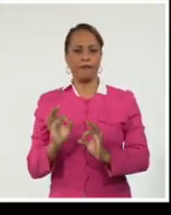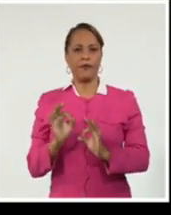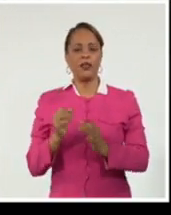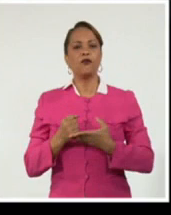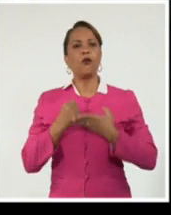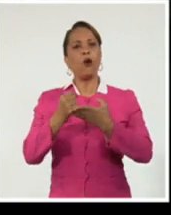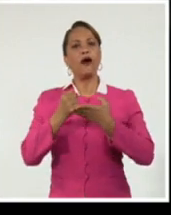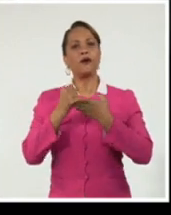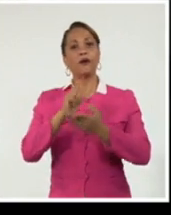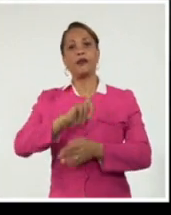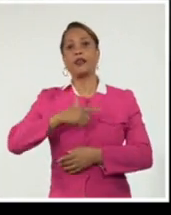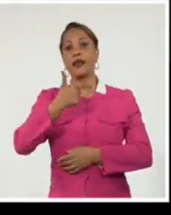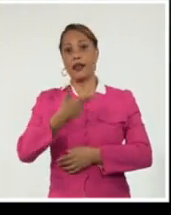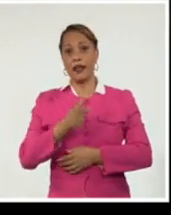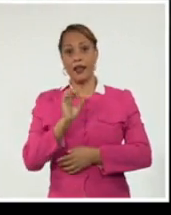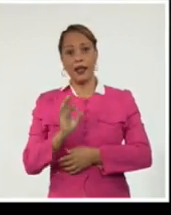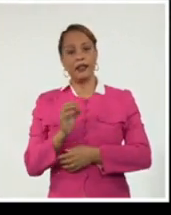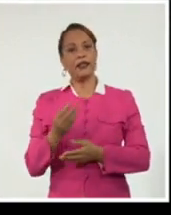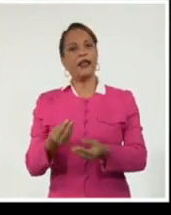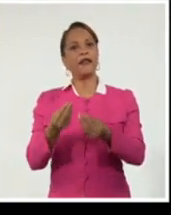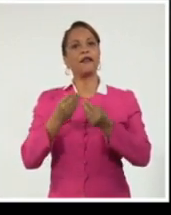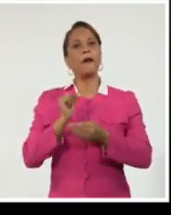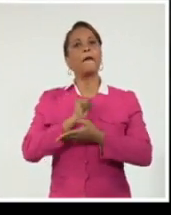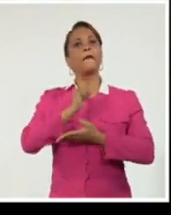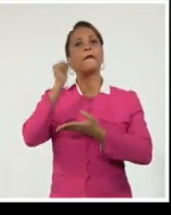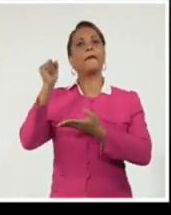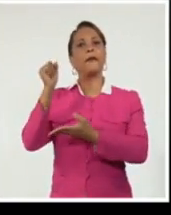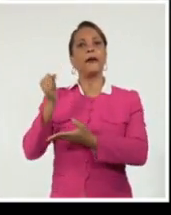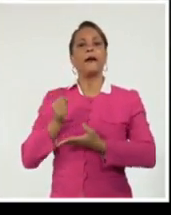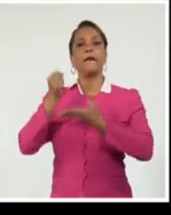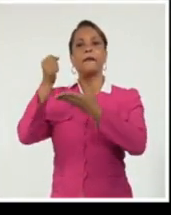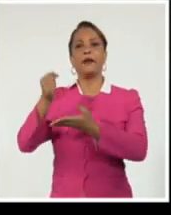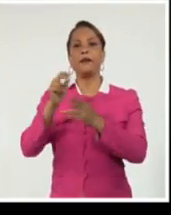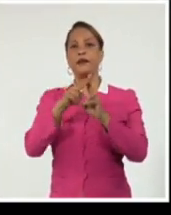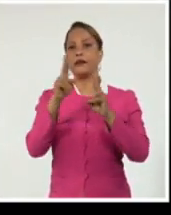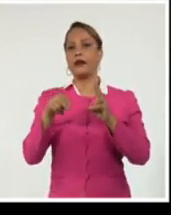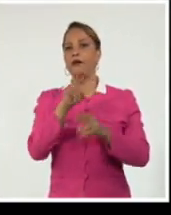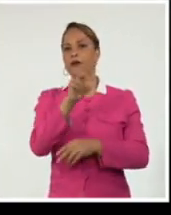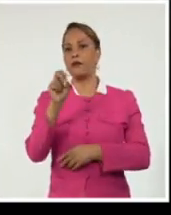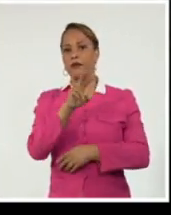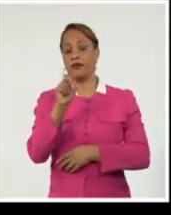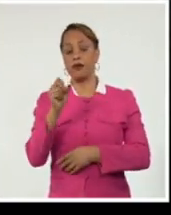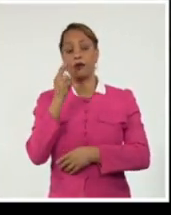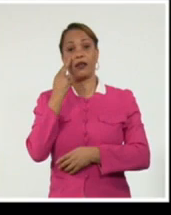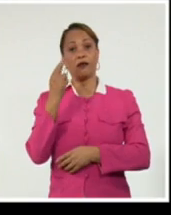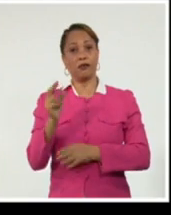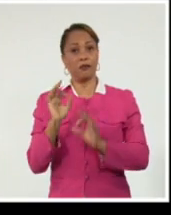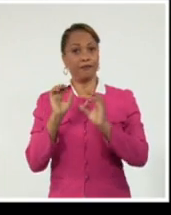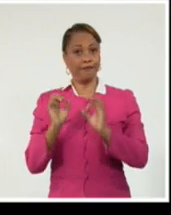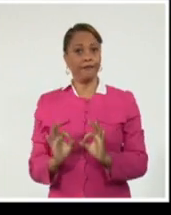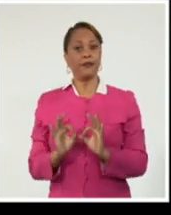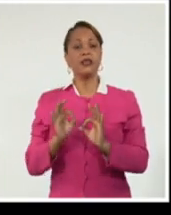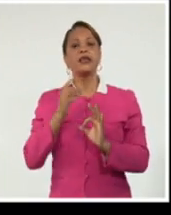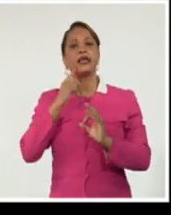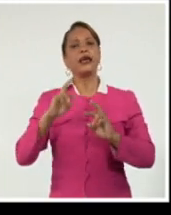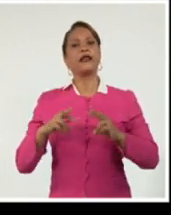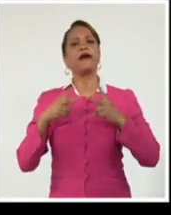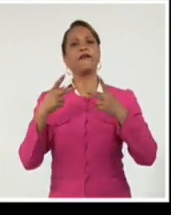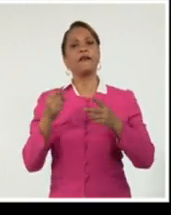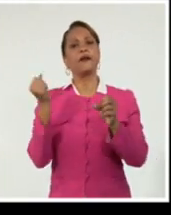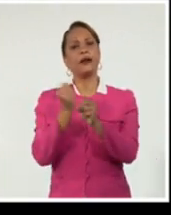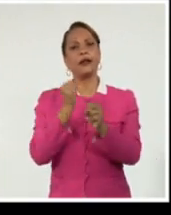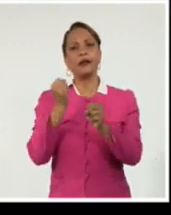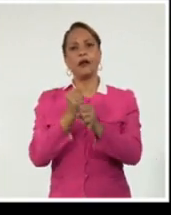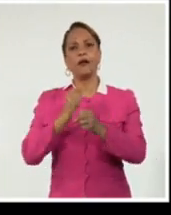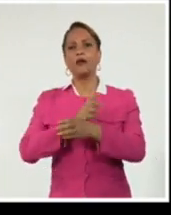consagración al arte de las tablas le han merecido el Premio Nacional de Teatro 2022, un reconocimiento que reafirma el valor de su obra y su huella